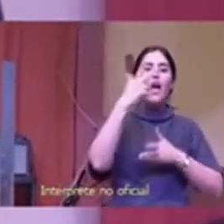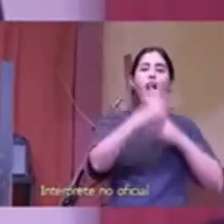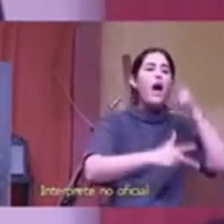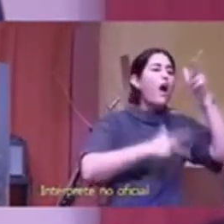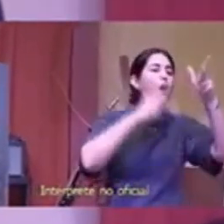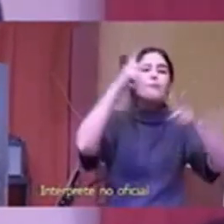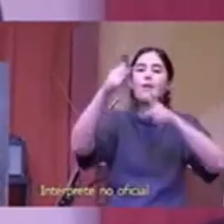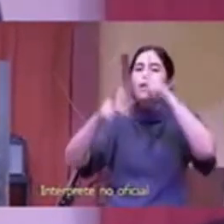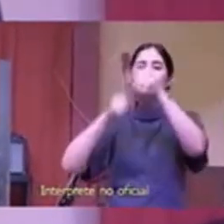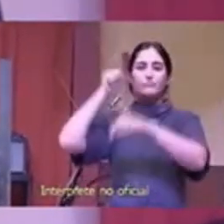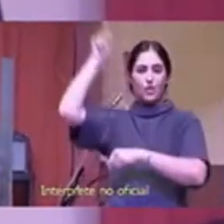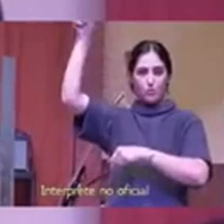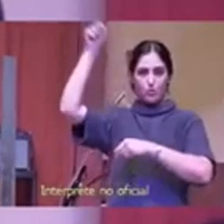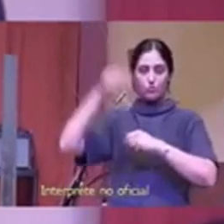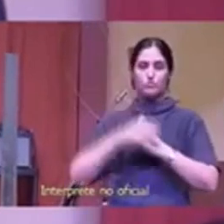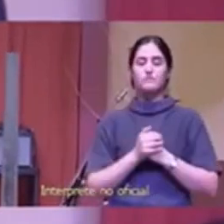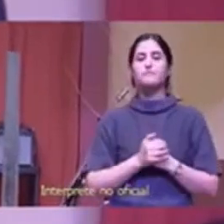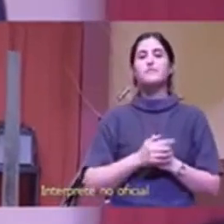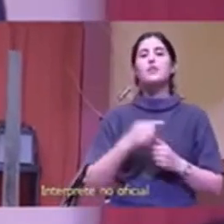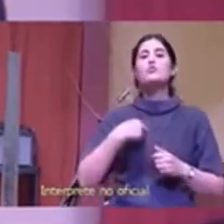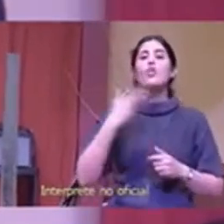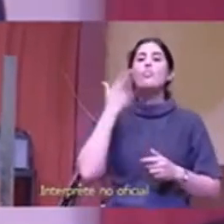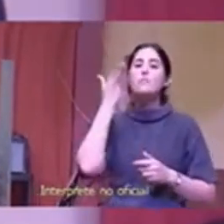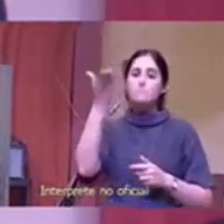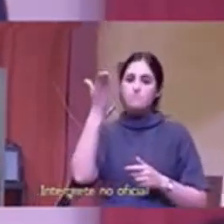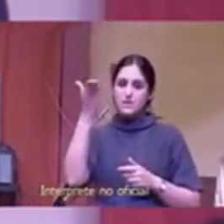y pido que esta iglesia siga haciendo eso